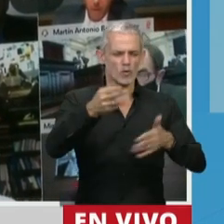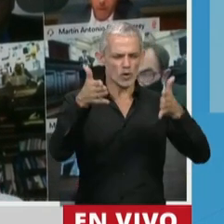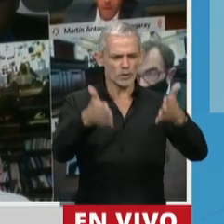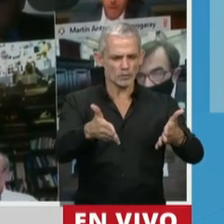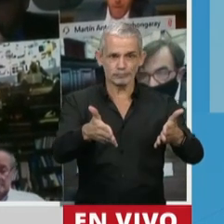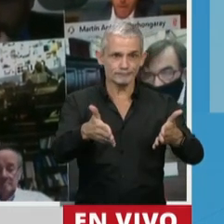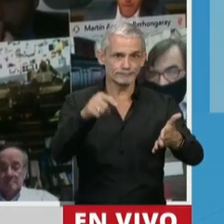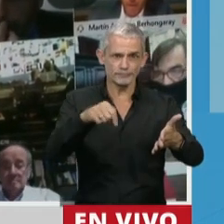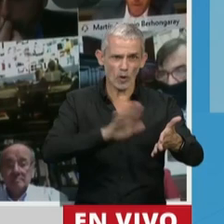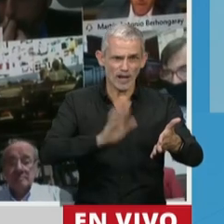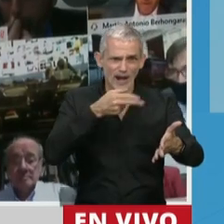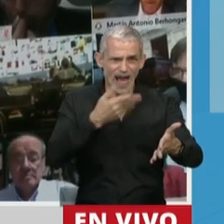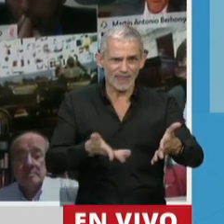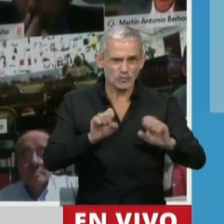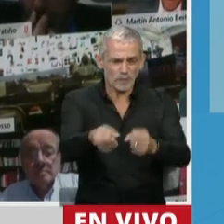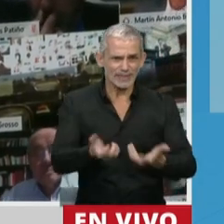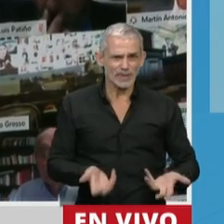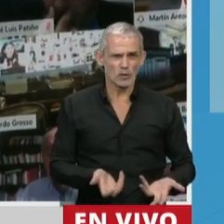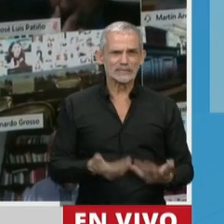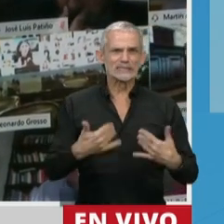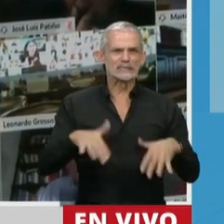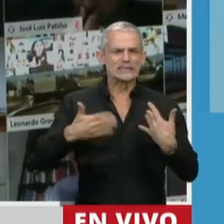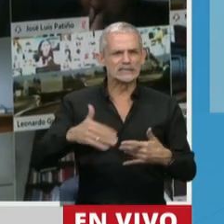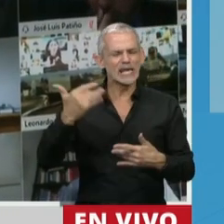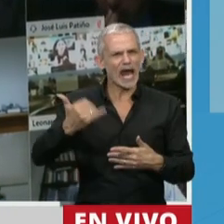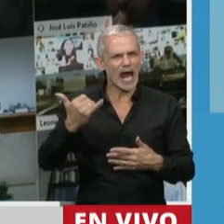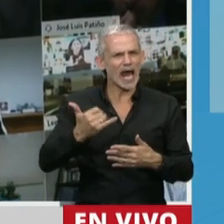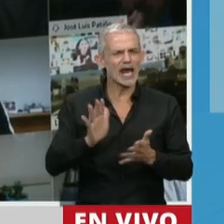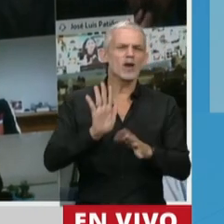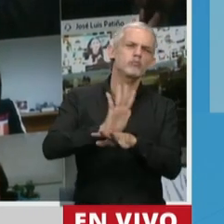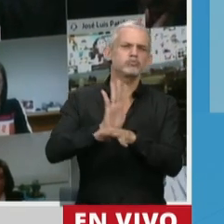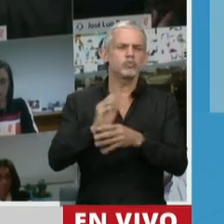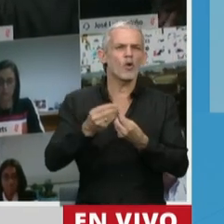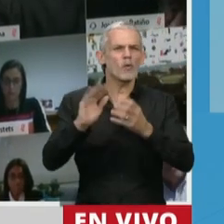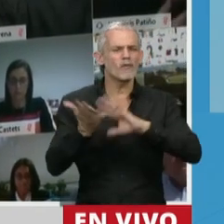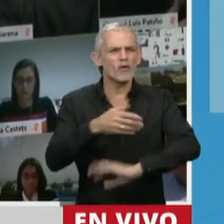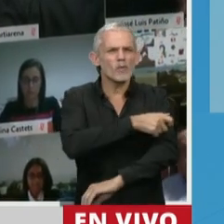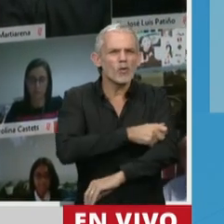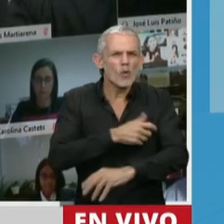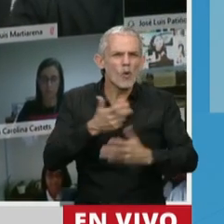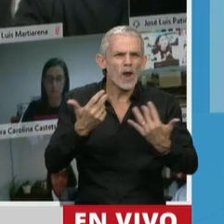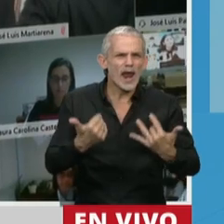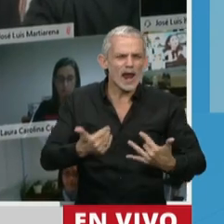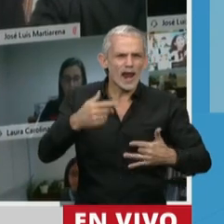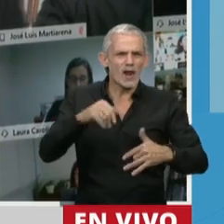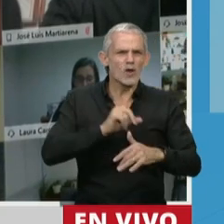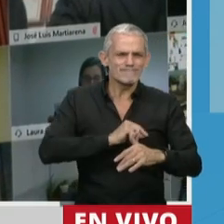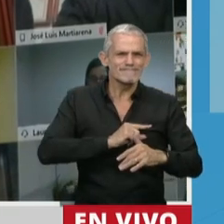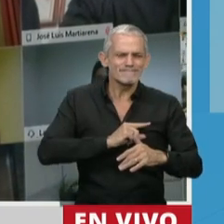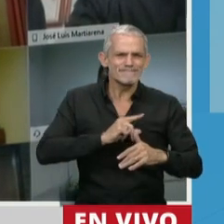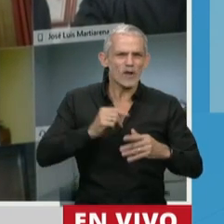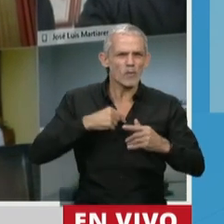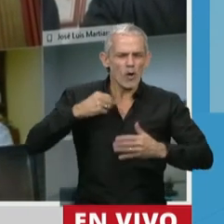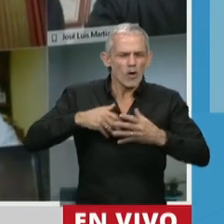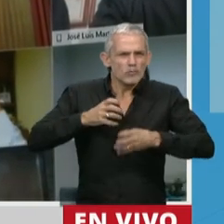hoy no se pueden llevar adelante, no se pueden llevar a cabo y eso también implica entonces que vamos a tener que buscar los modos de poder procesar